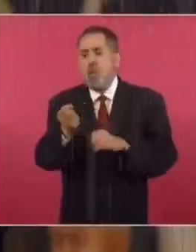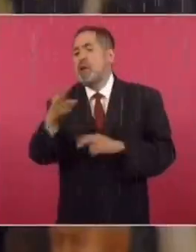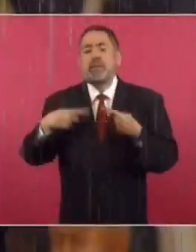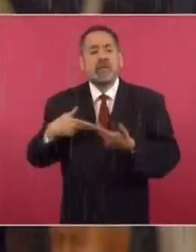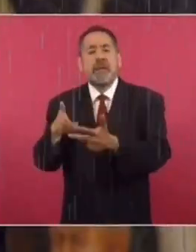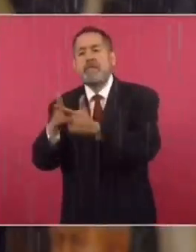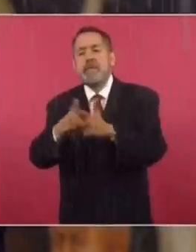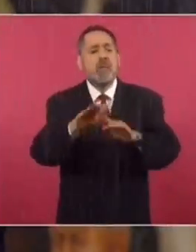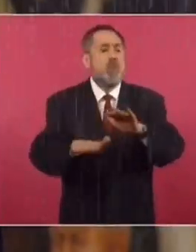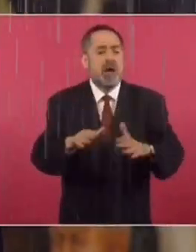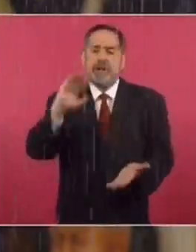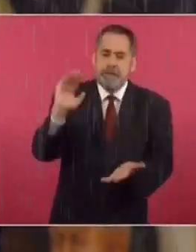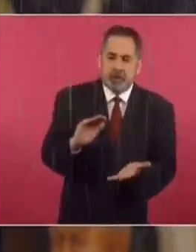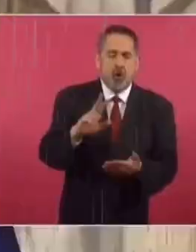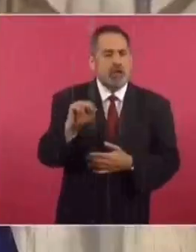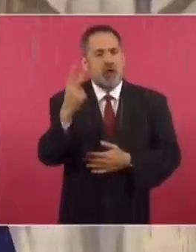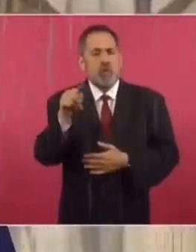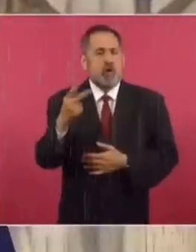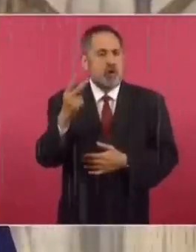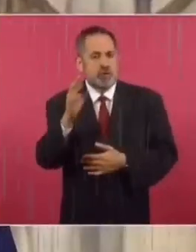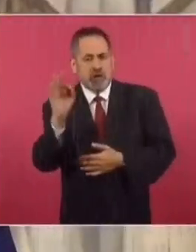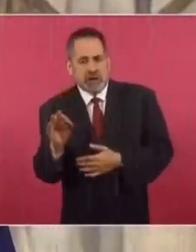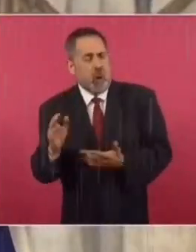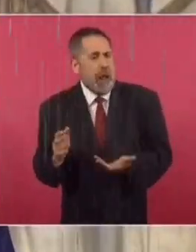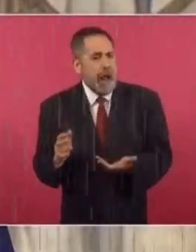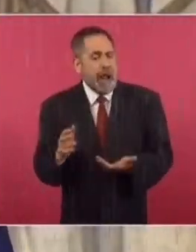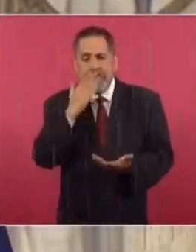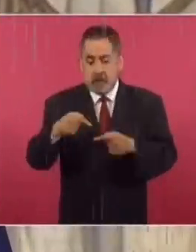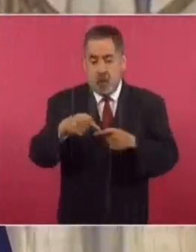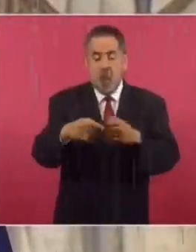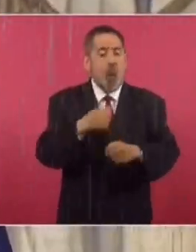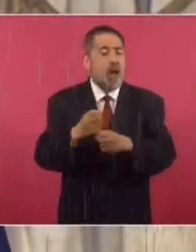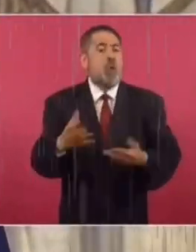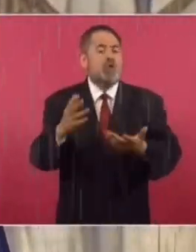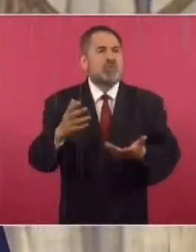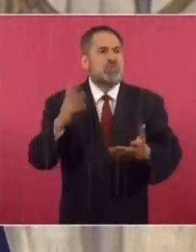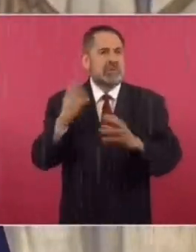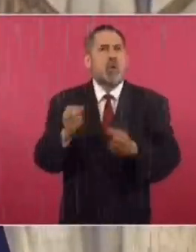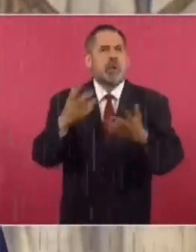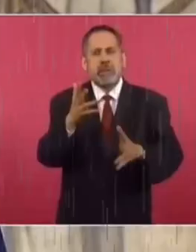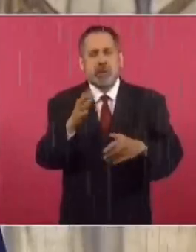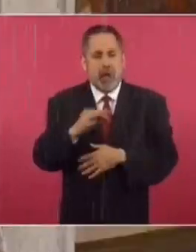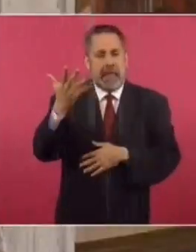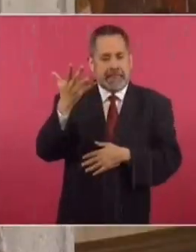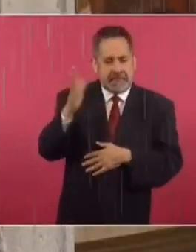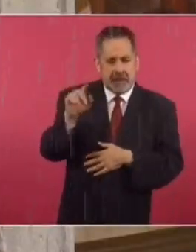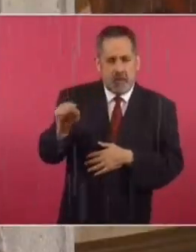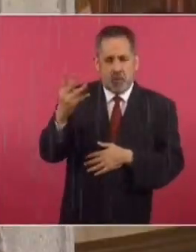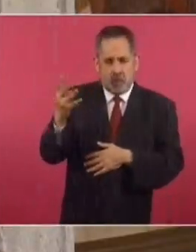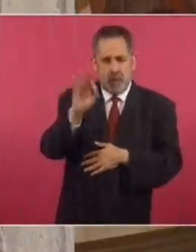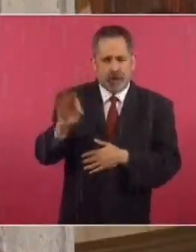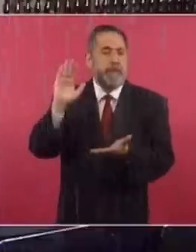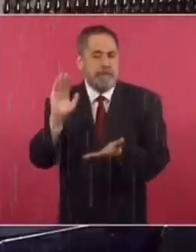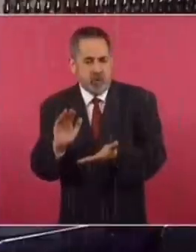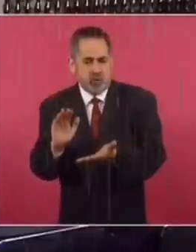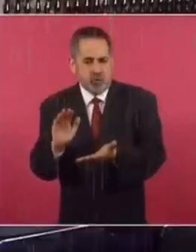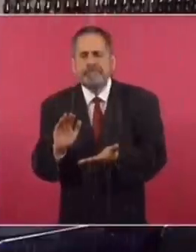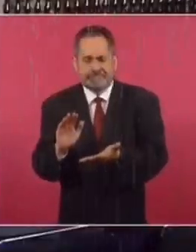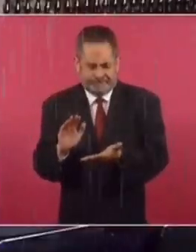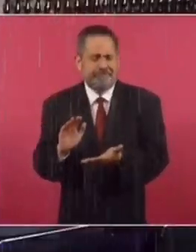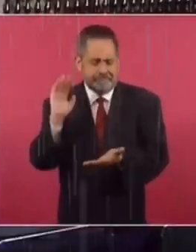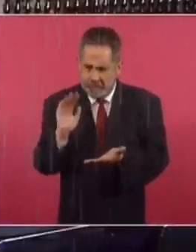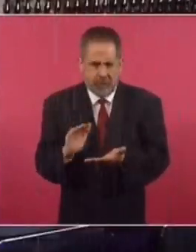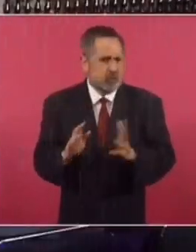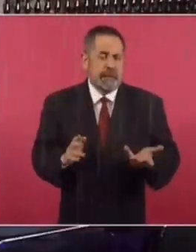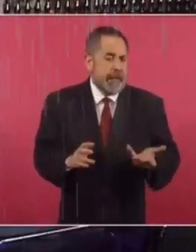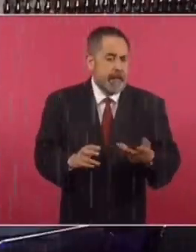homicidios en 2.82% y en lo que va del año se estima en 10.4% la disminución.